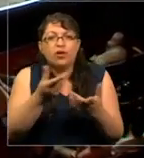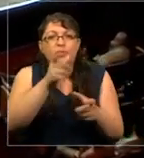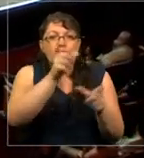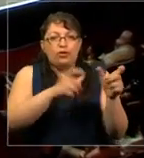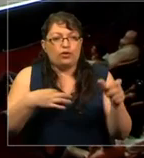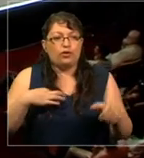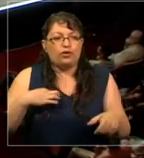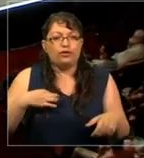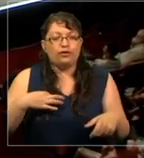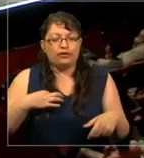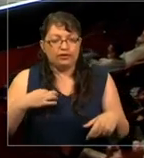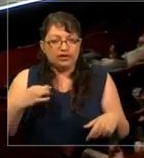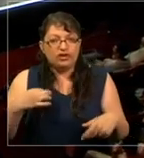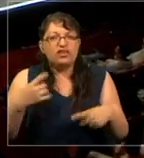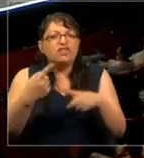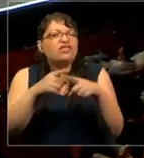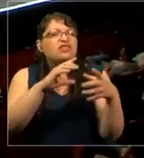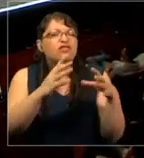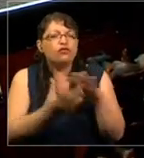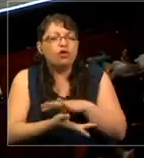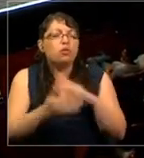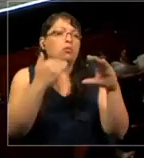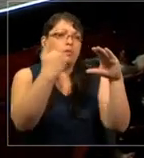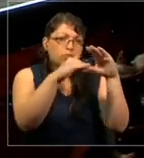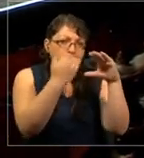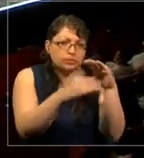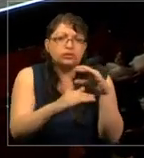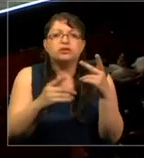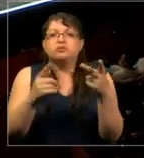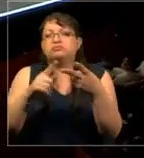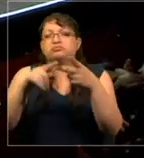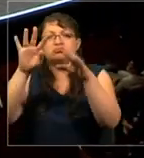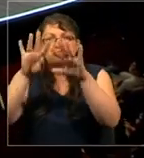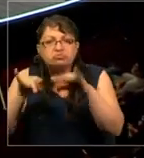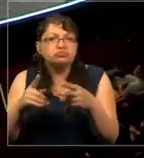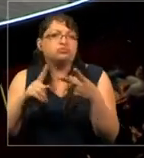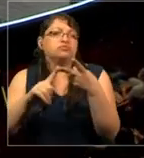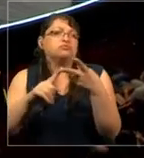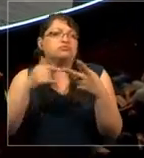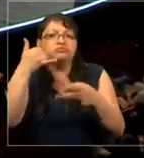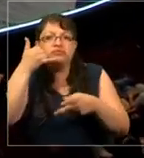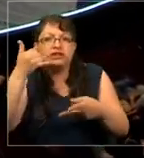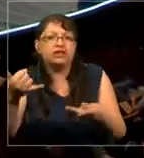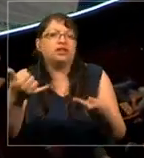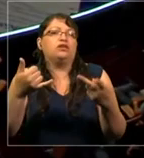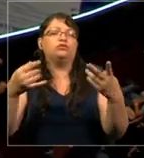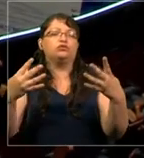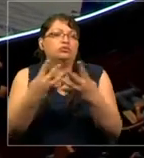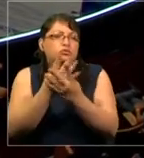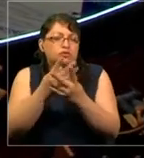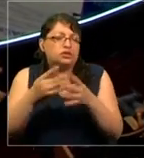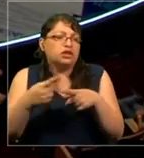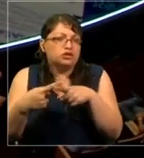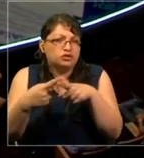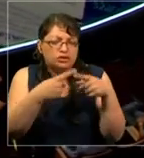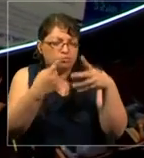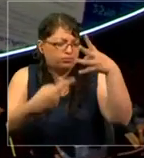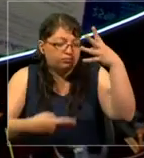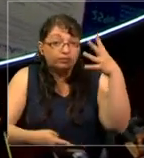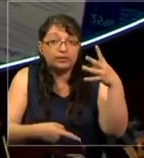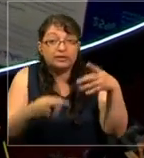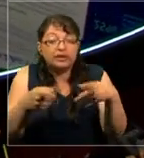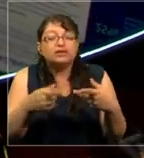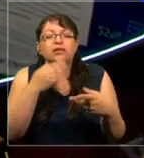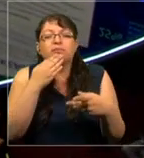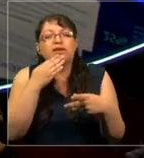de diferentes maneras, email, web, forms, teléfono, redes sociales, etc. Y ha influido